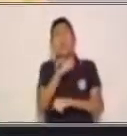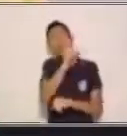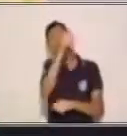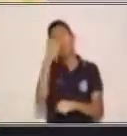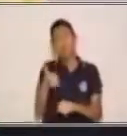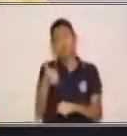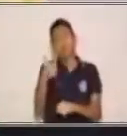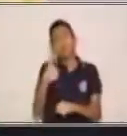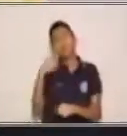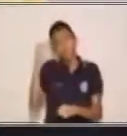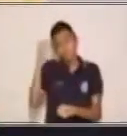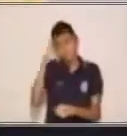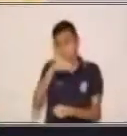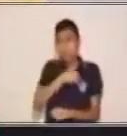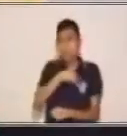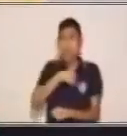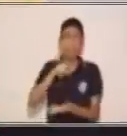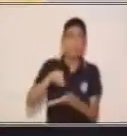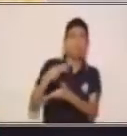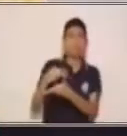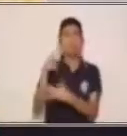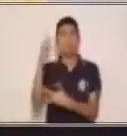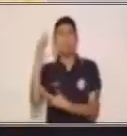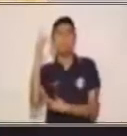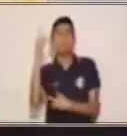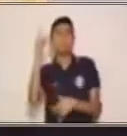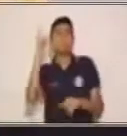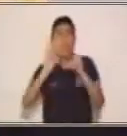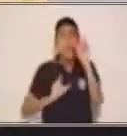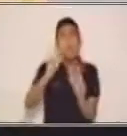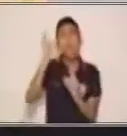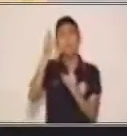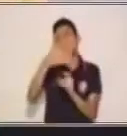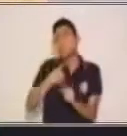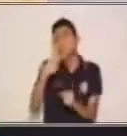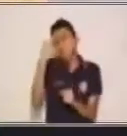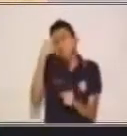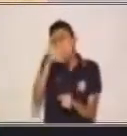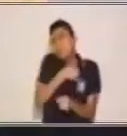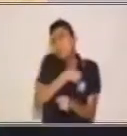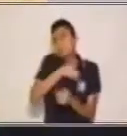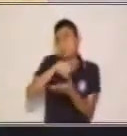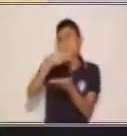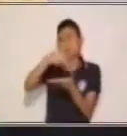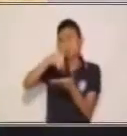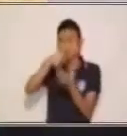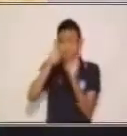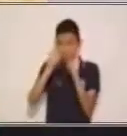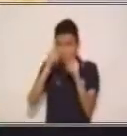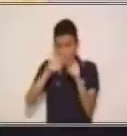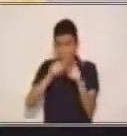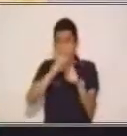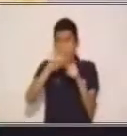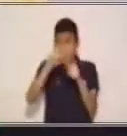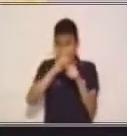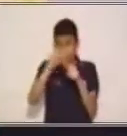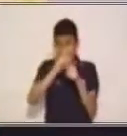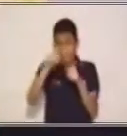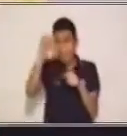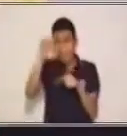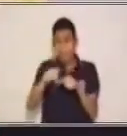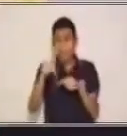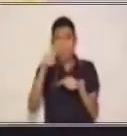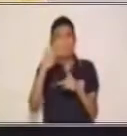Yo sé que te quieres mover y que quieres hacer mucho ejercicio. ¿Verdad que sí? Bueno. Pues entonces, vamos a